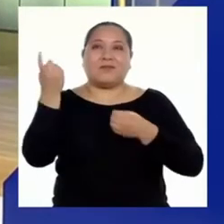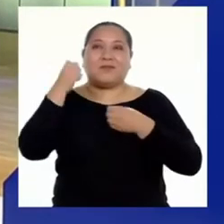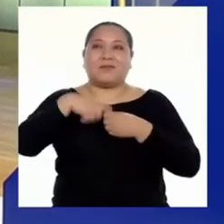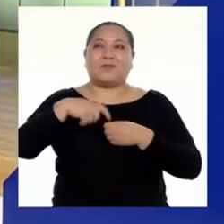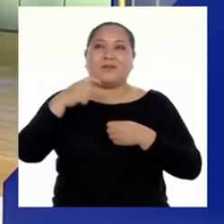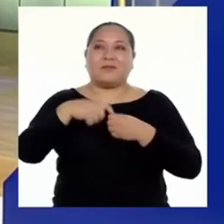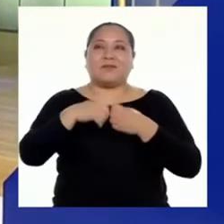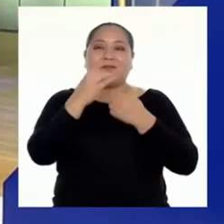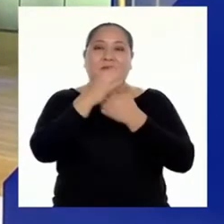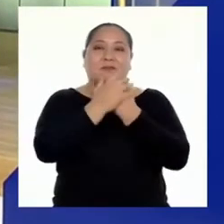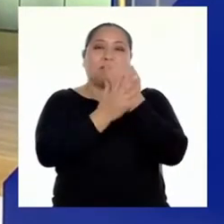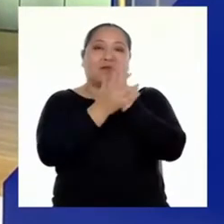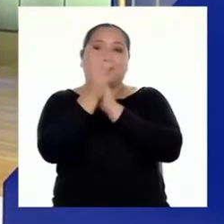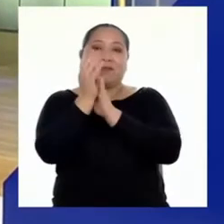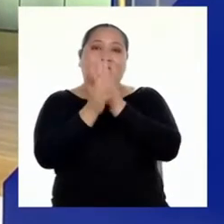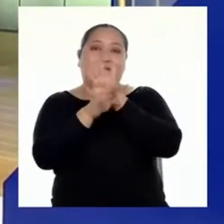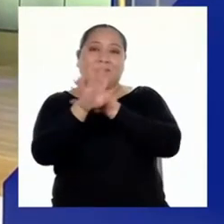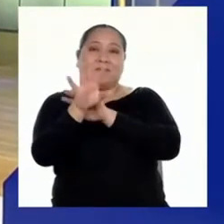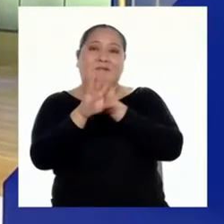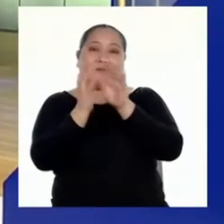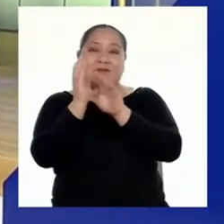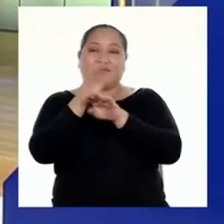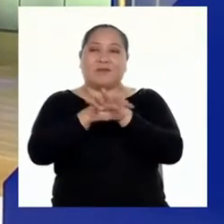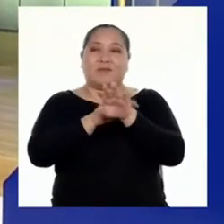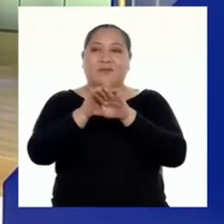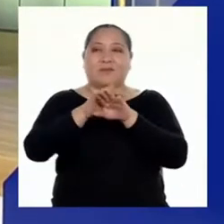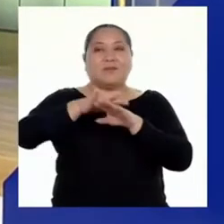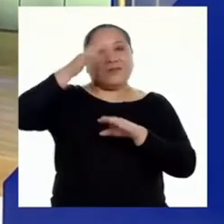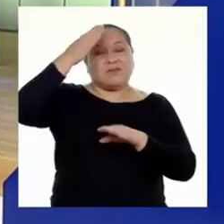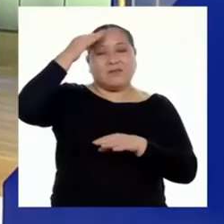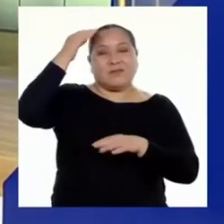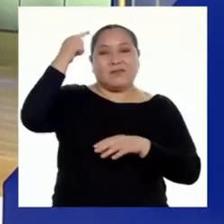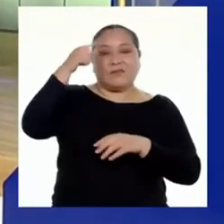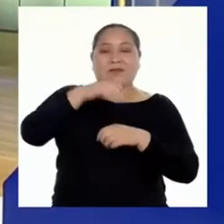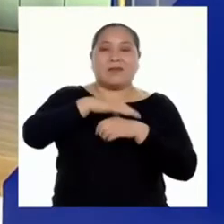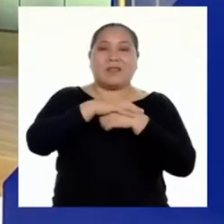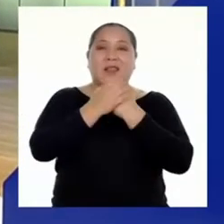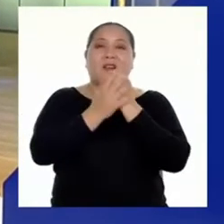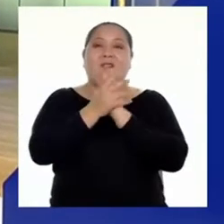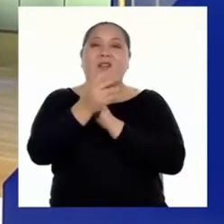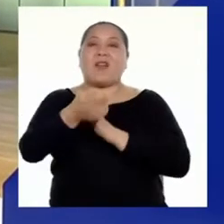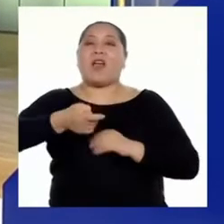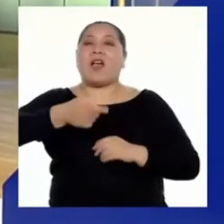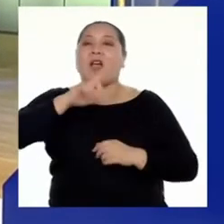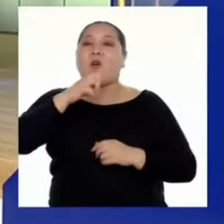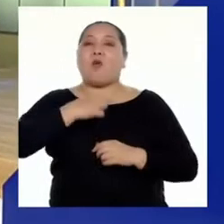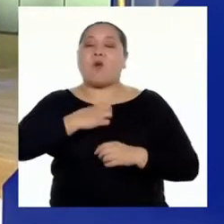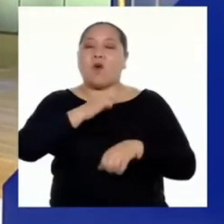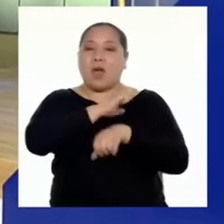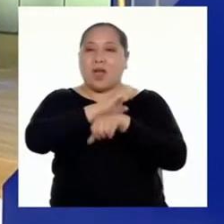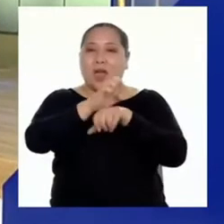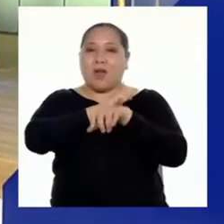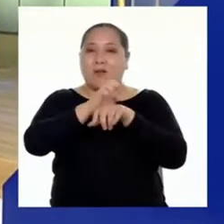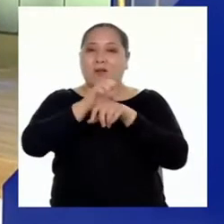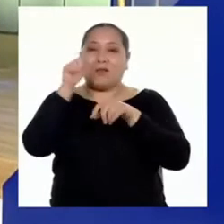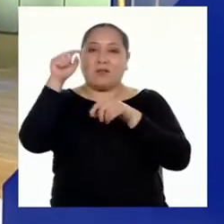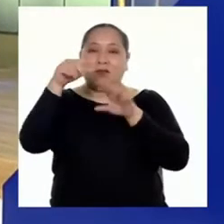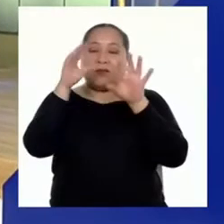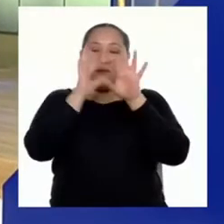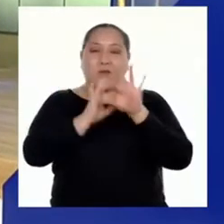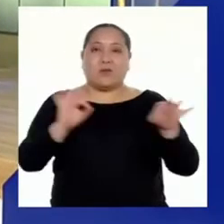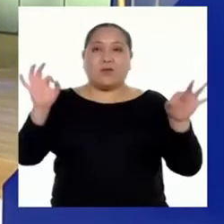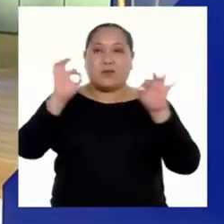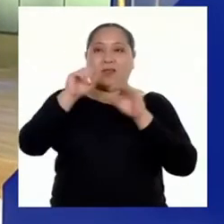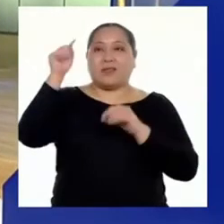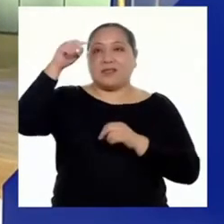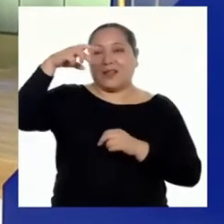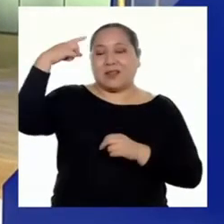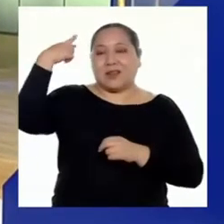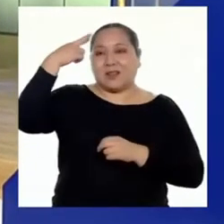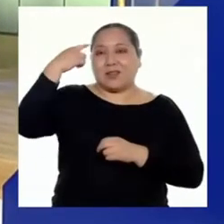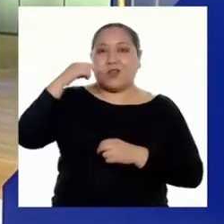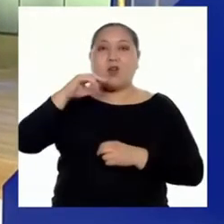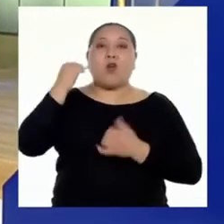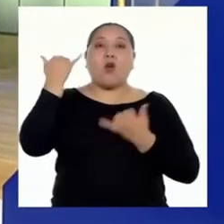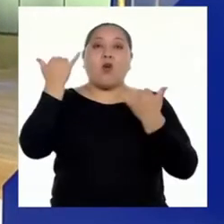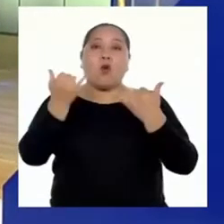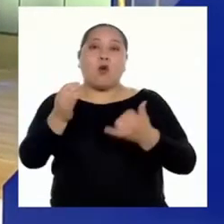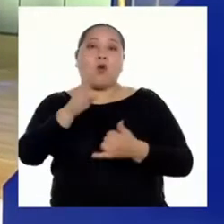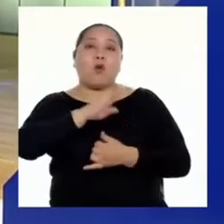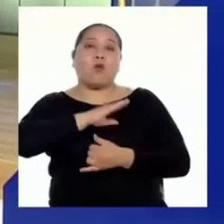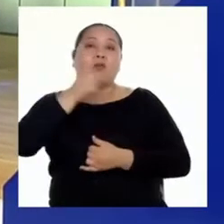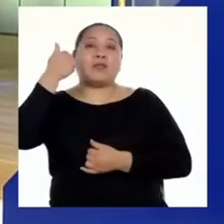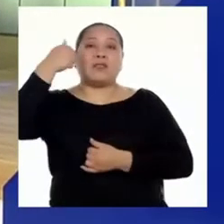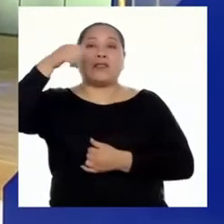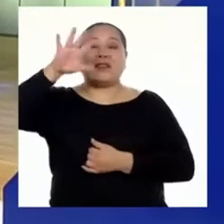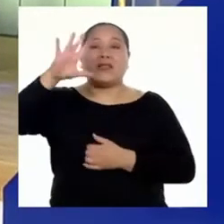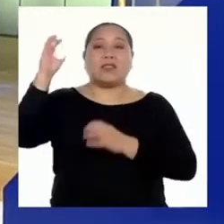incluir el lavado de manos. Como saben, lavarse las manos con agua y jabón es muy importante. Por eso, hoy jueves 15 de